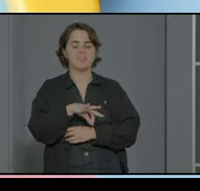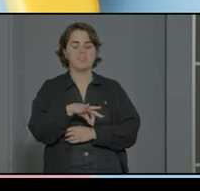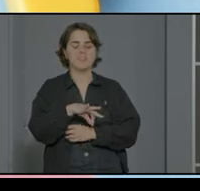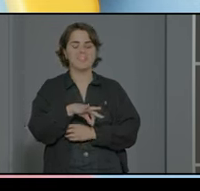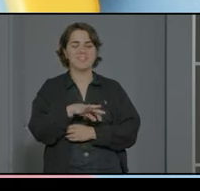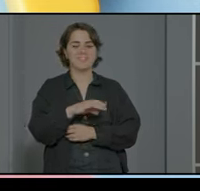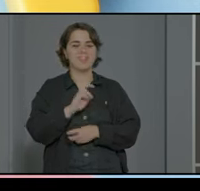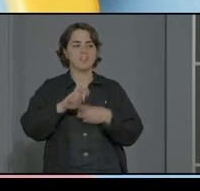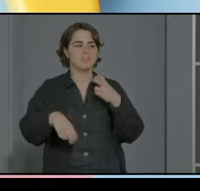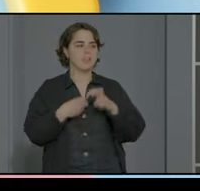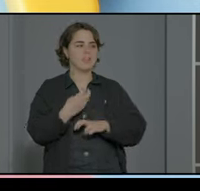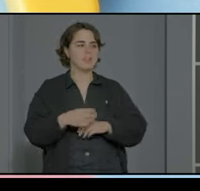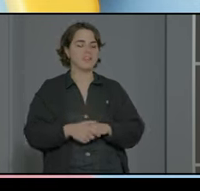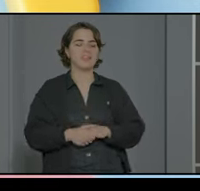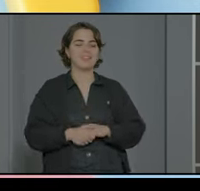actualizar esto